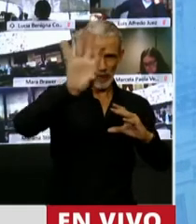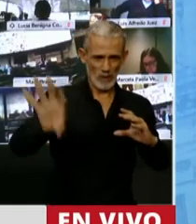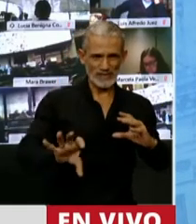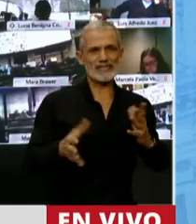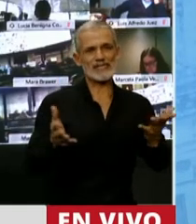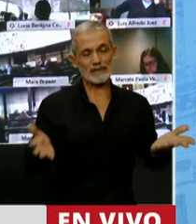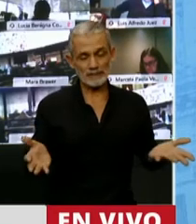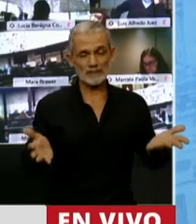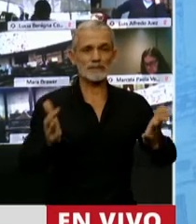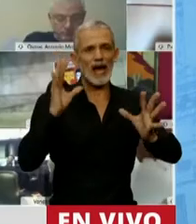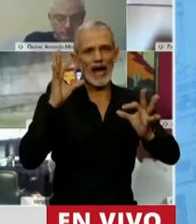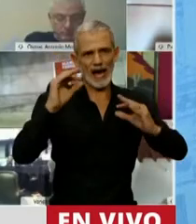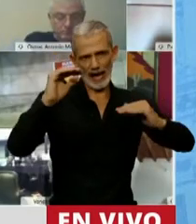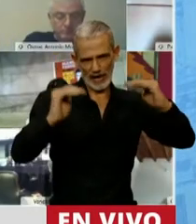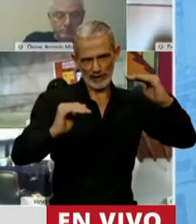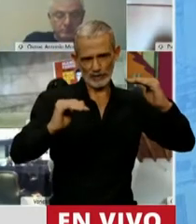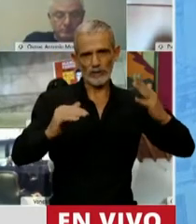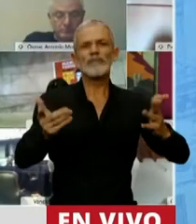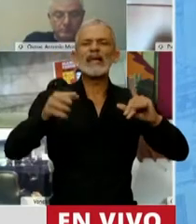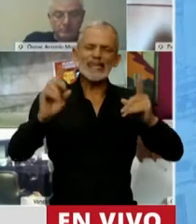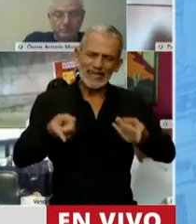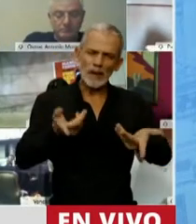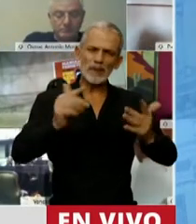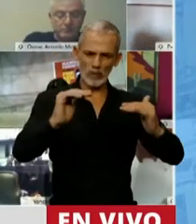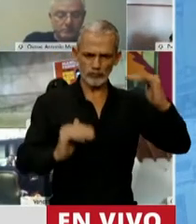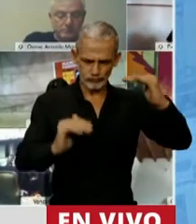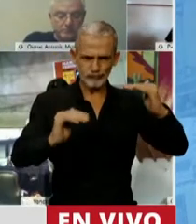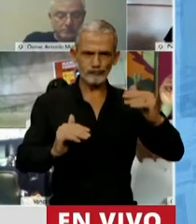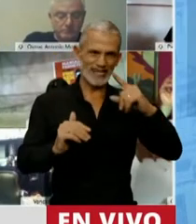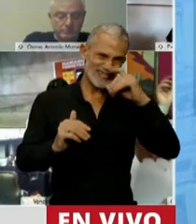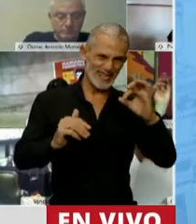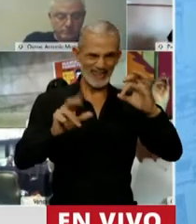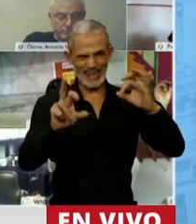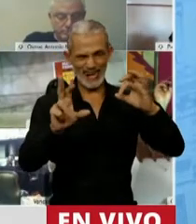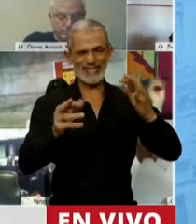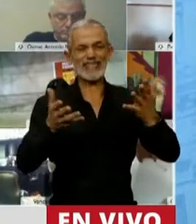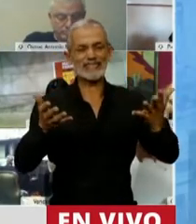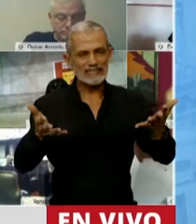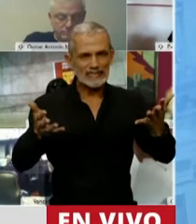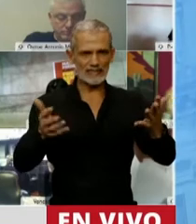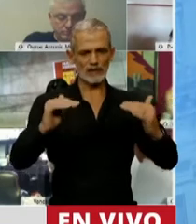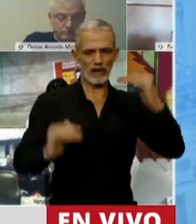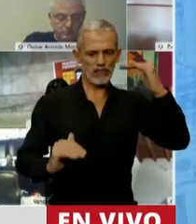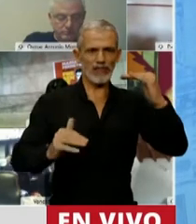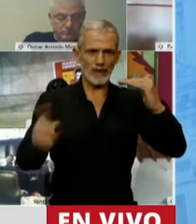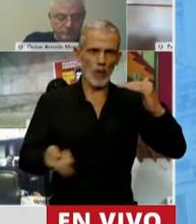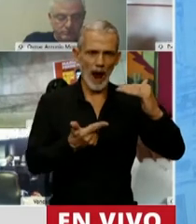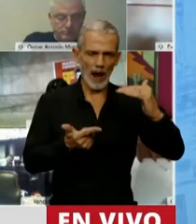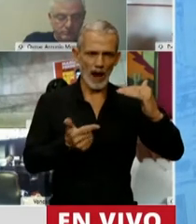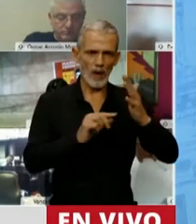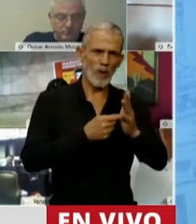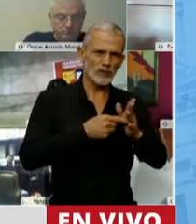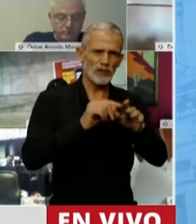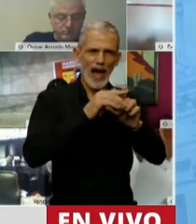del país. Que si bien también ese porcentaje 70-30 representa una inequidad distributiva,